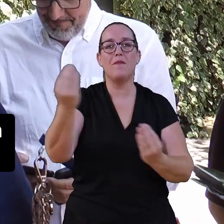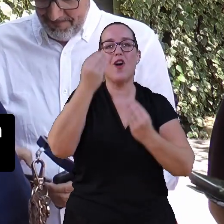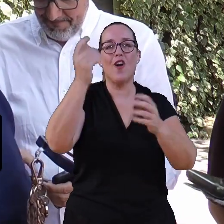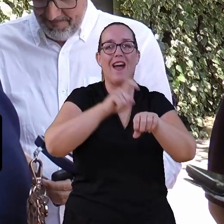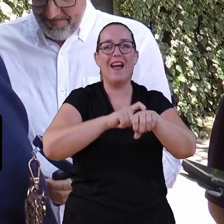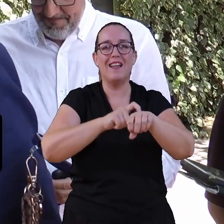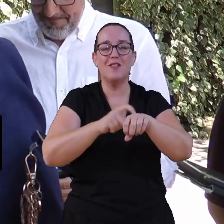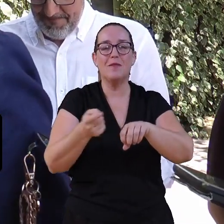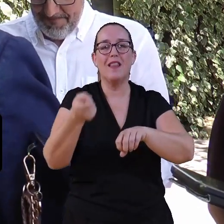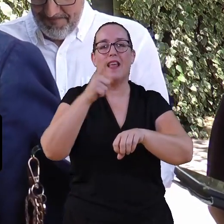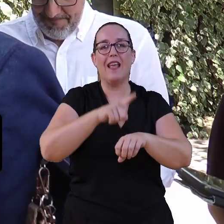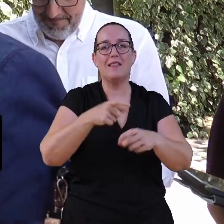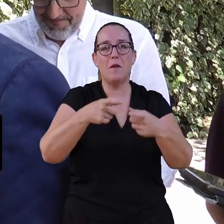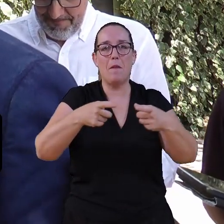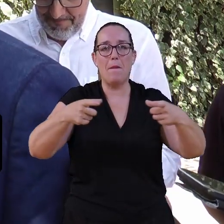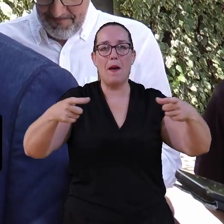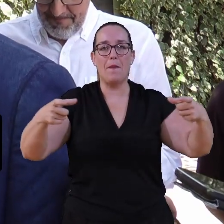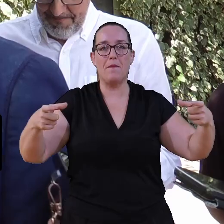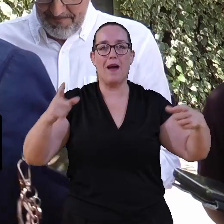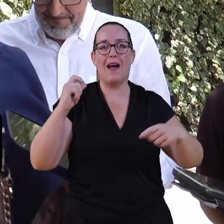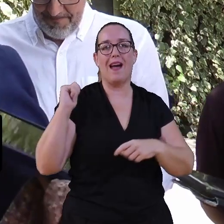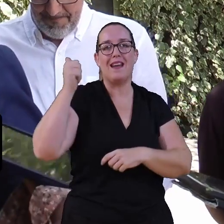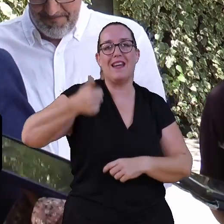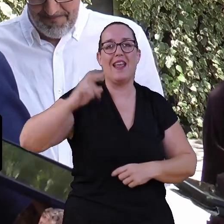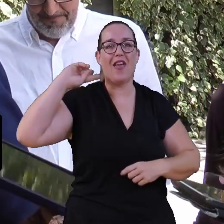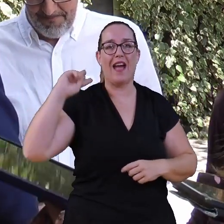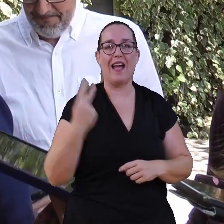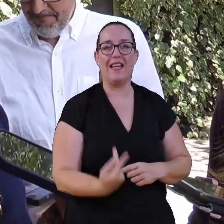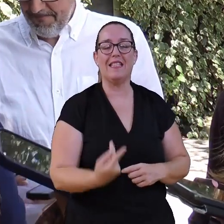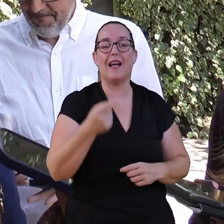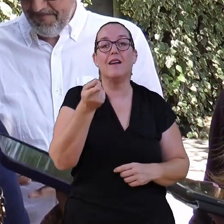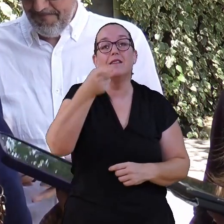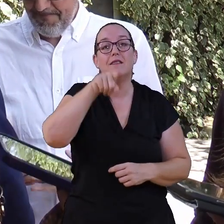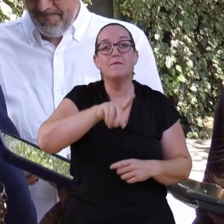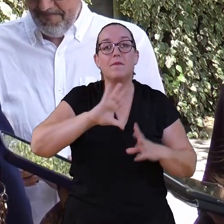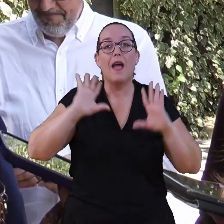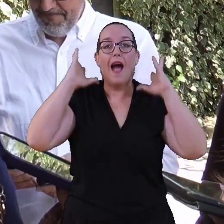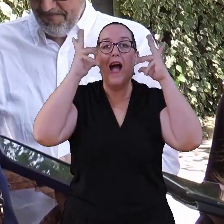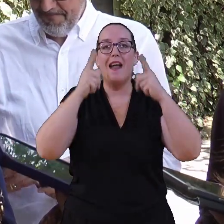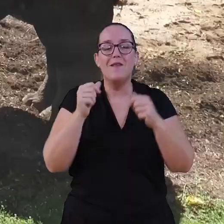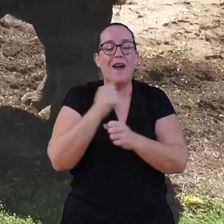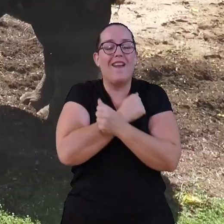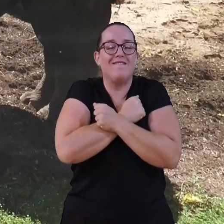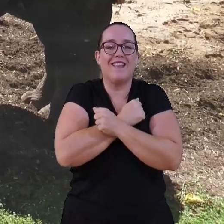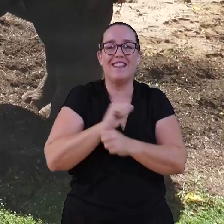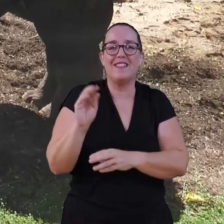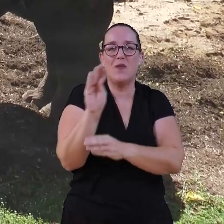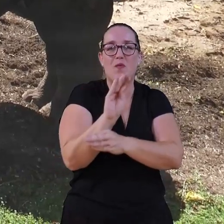riqueza genética, pues también va a ser un animal que va a ser muy querido por todos los cordobeses, especialmente por los más pequeños, con total seguridad.